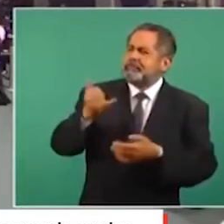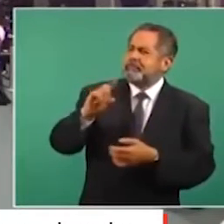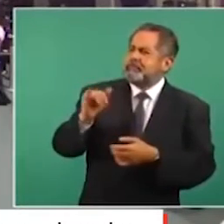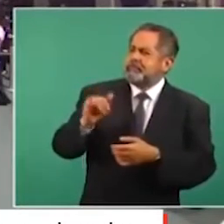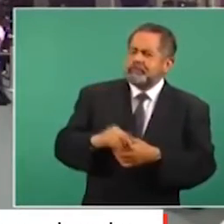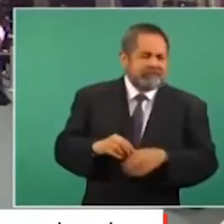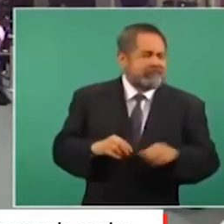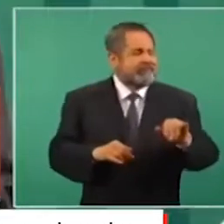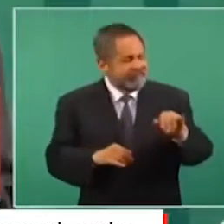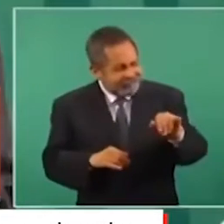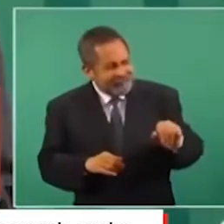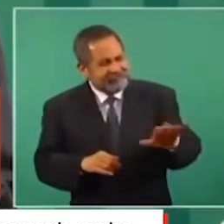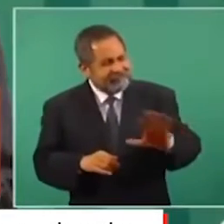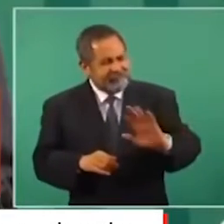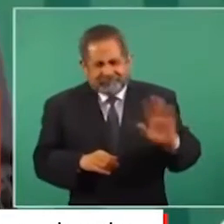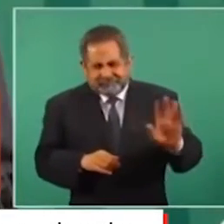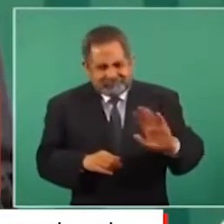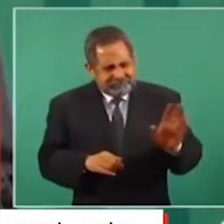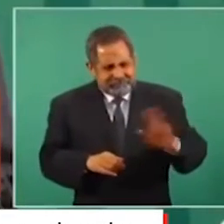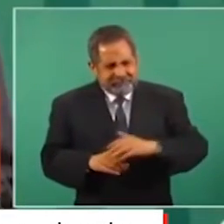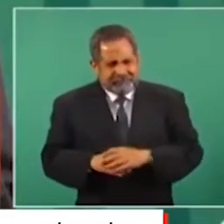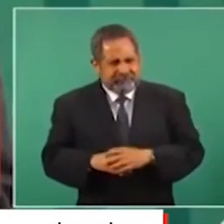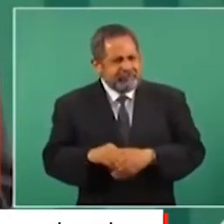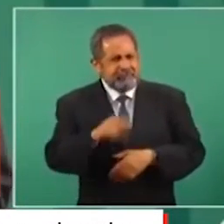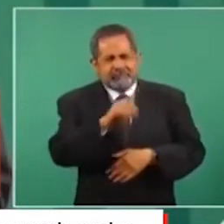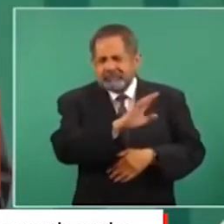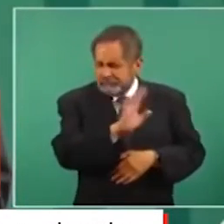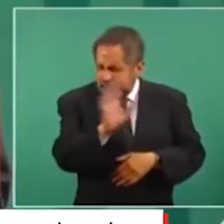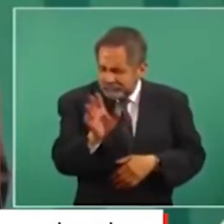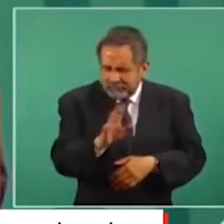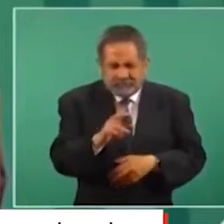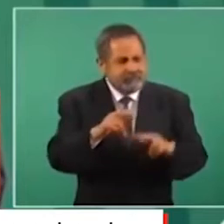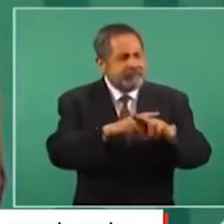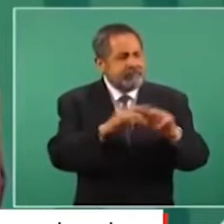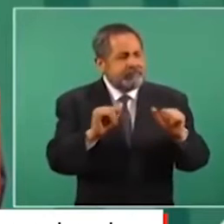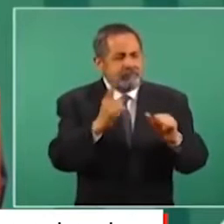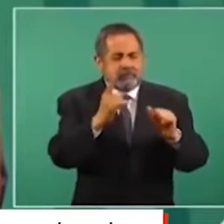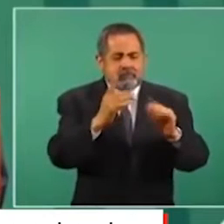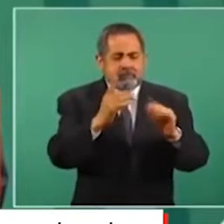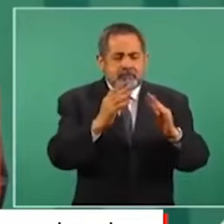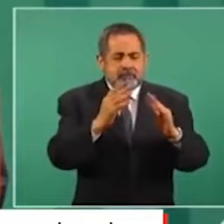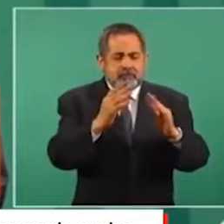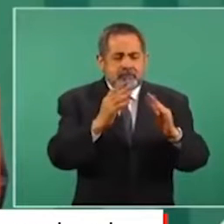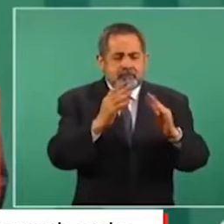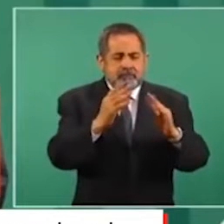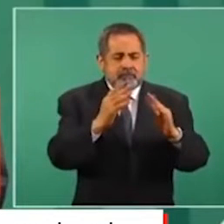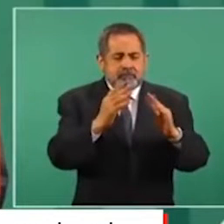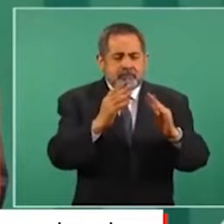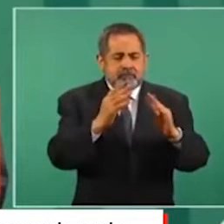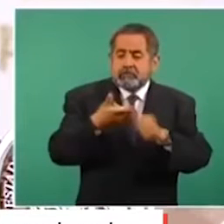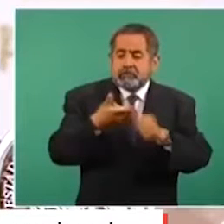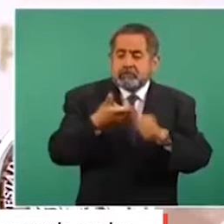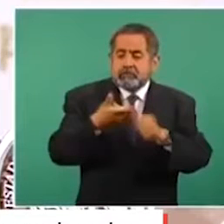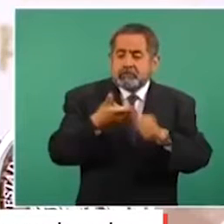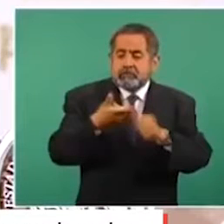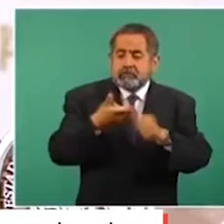no se va a poder hacer una vivienda si no es con la autorización de ellos.